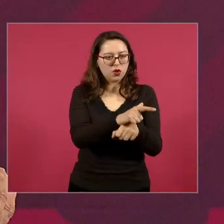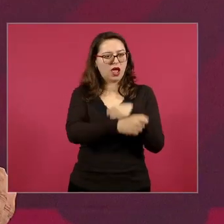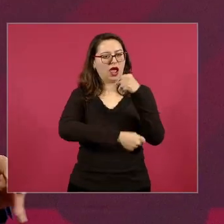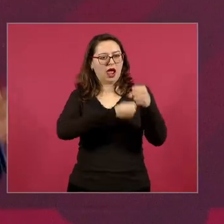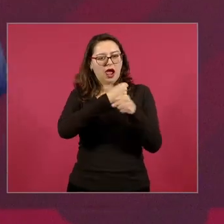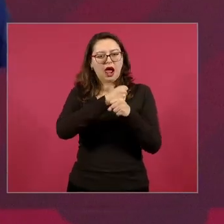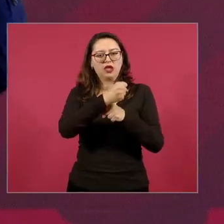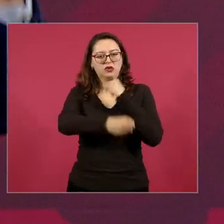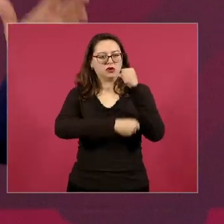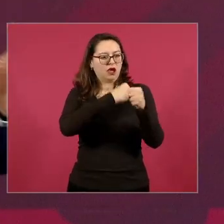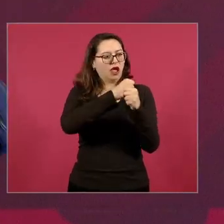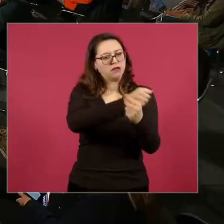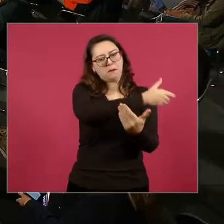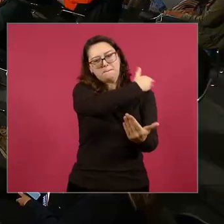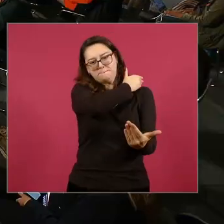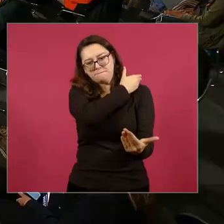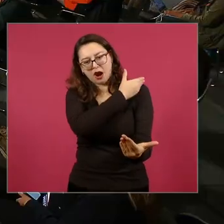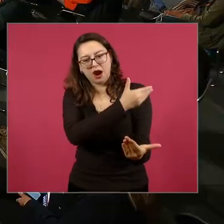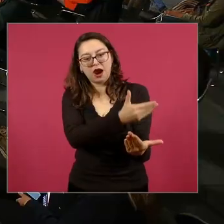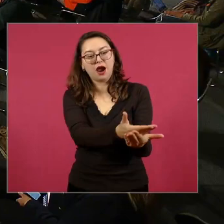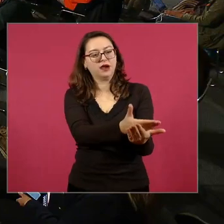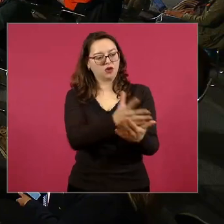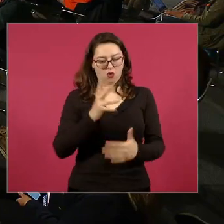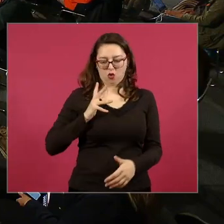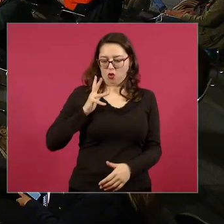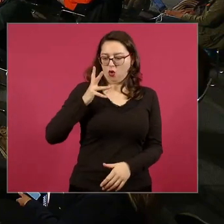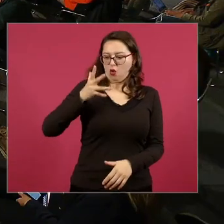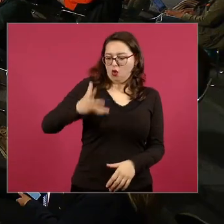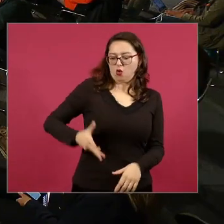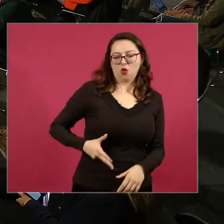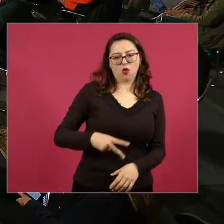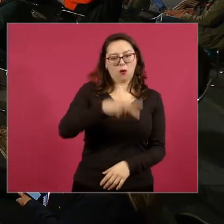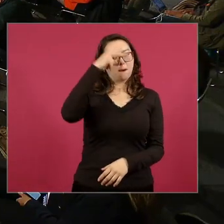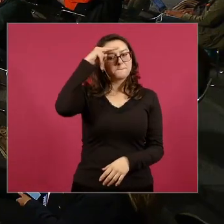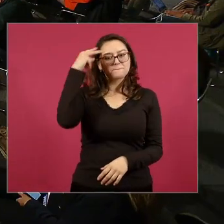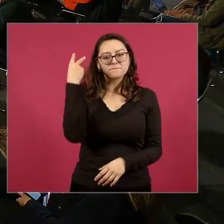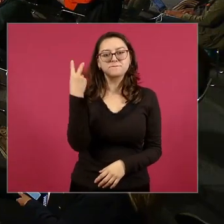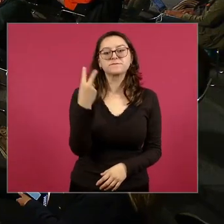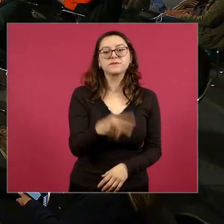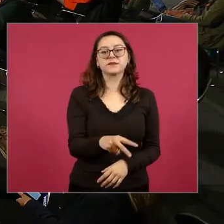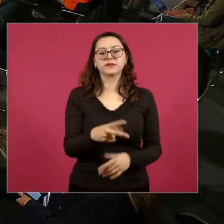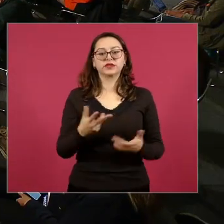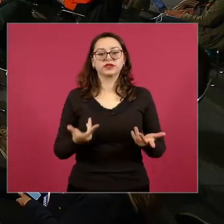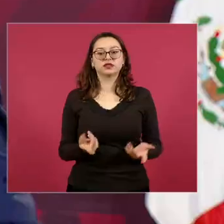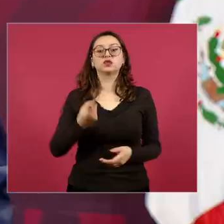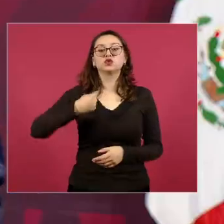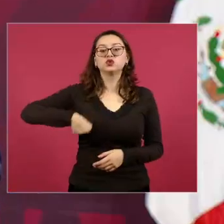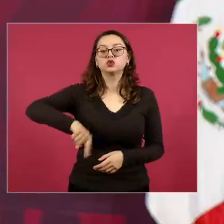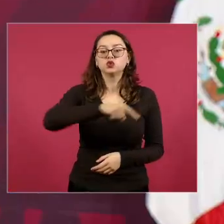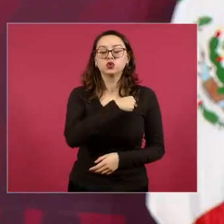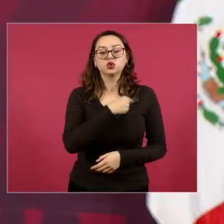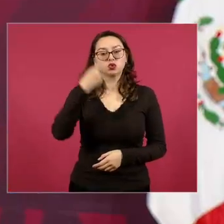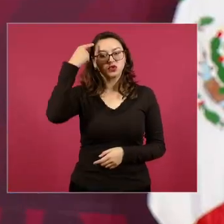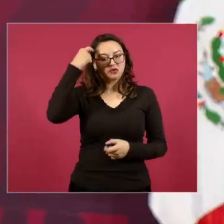y sentirnos orgullosos de nuestra idiosincrasia